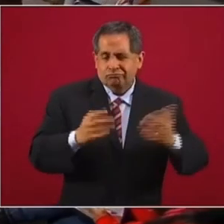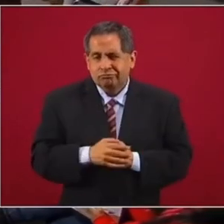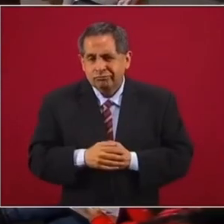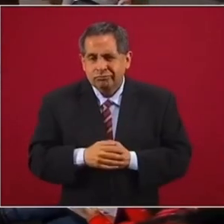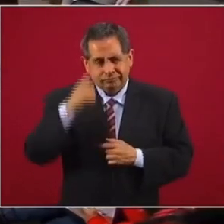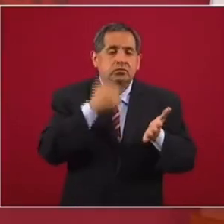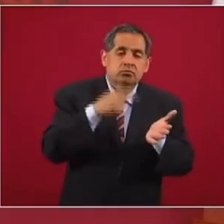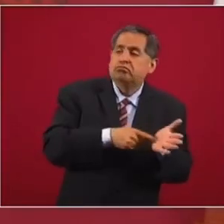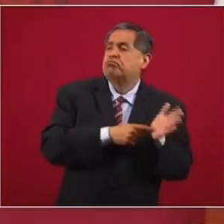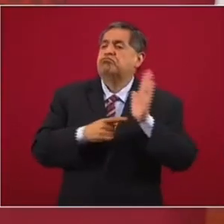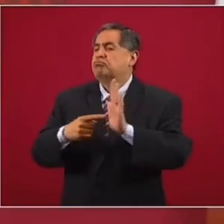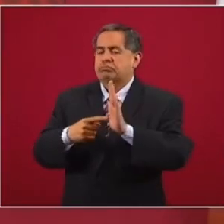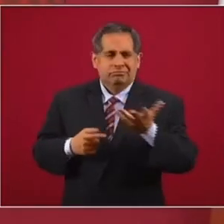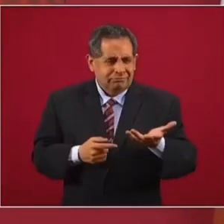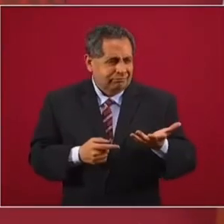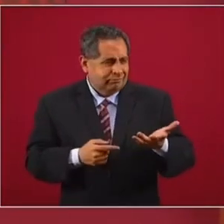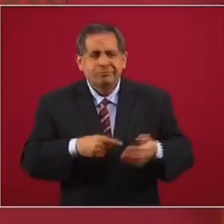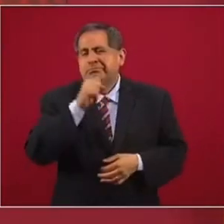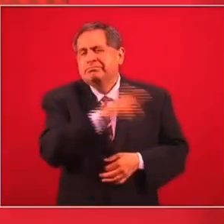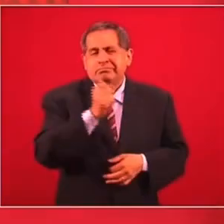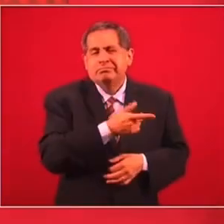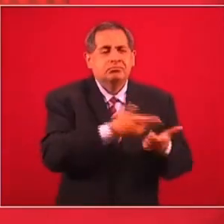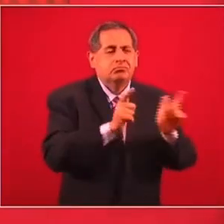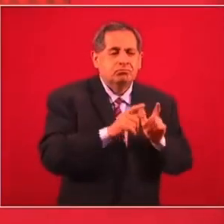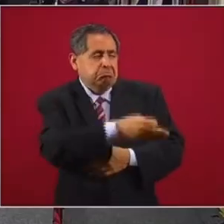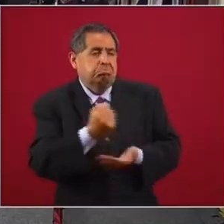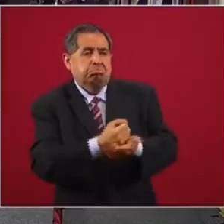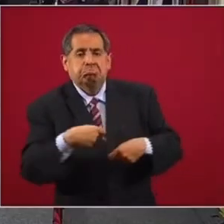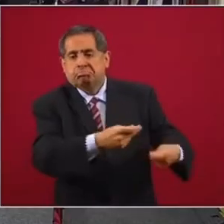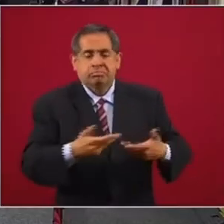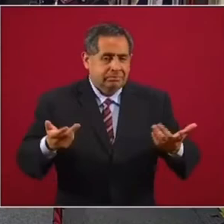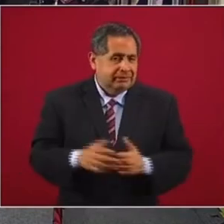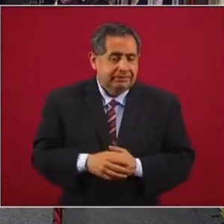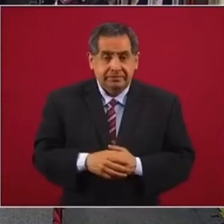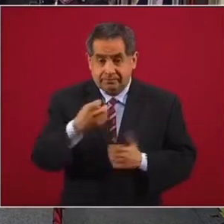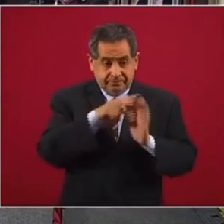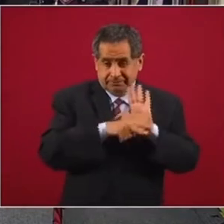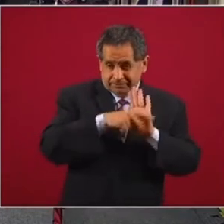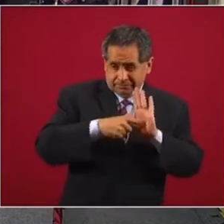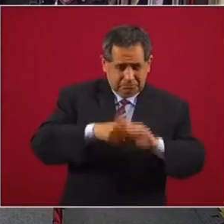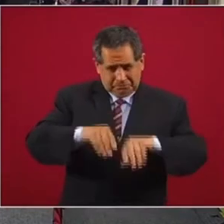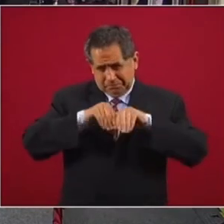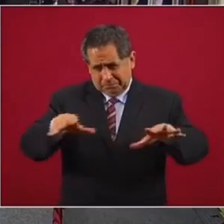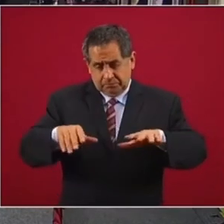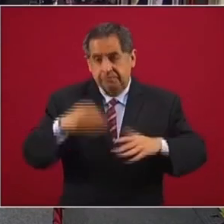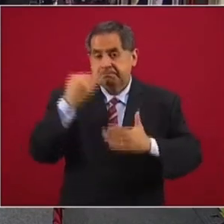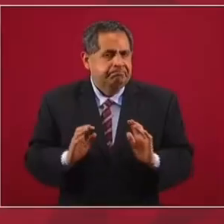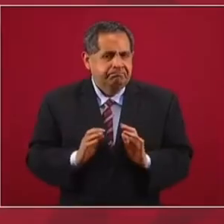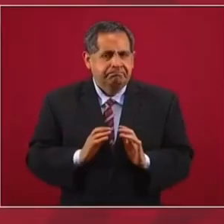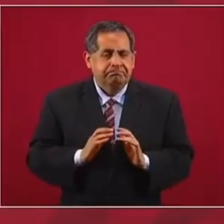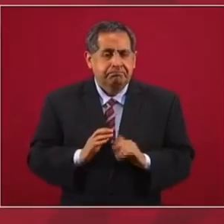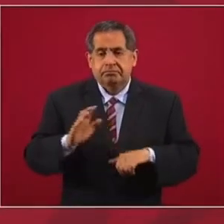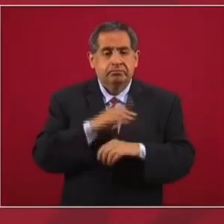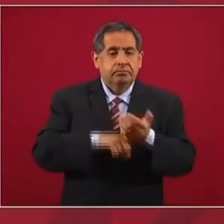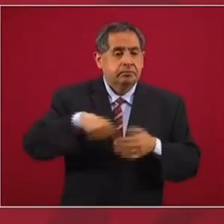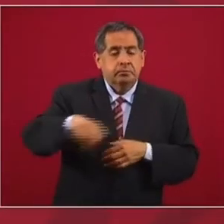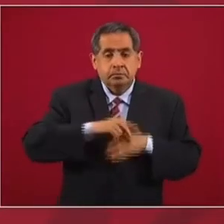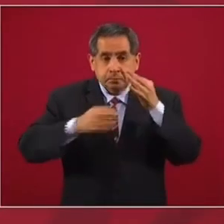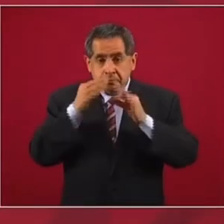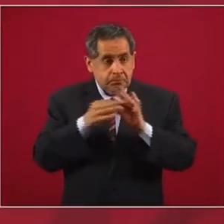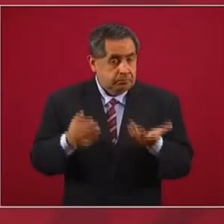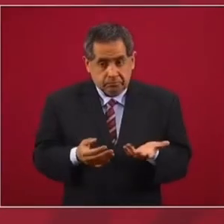palabra contrapeso y es lo que promueven los conservadores corruptos. Se ha difundido el video, pero no mucho, porque los medios